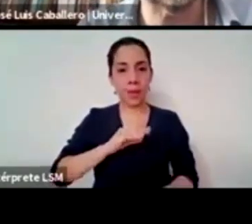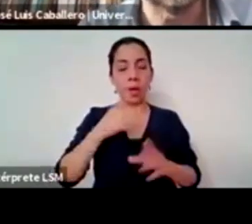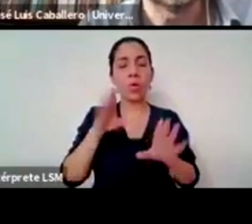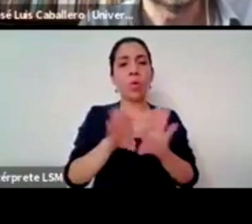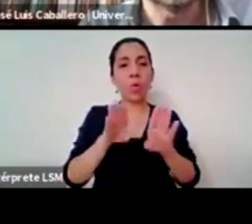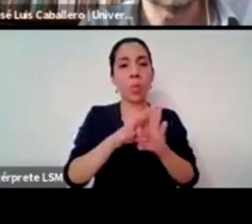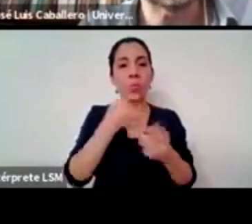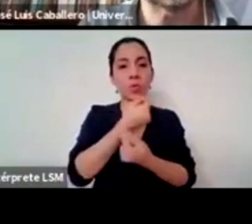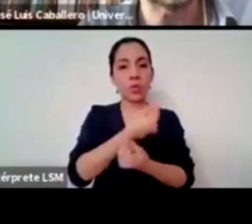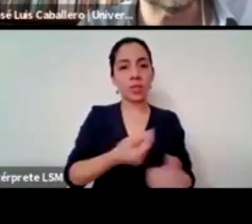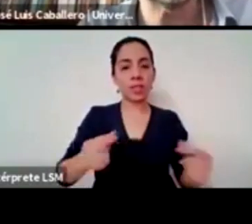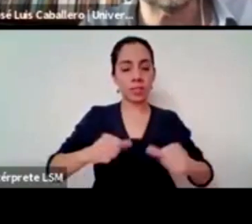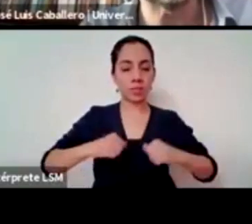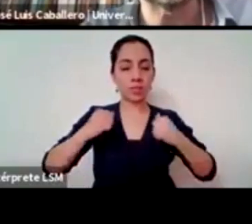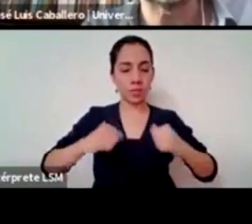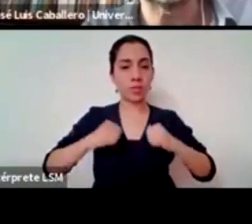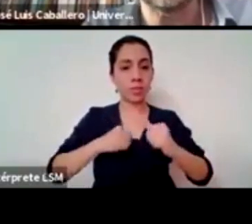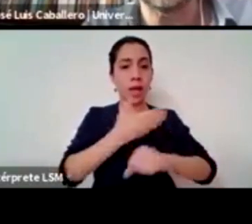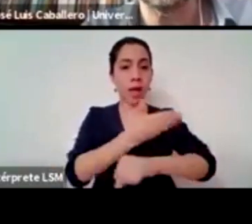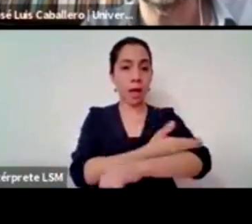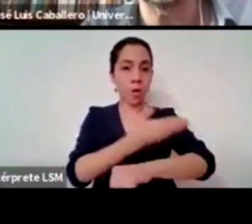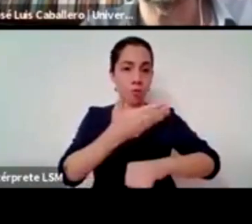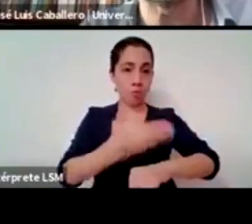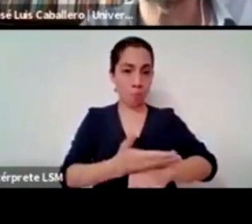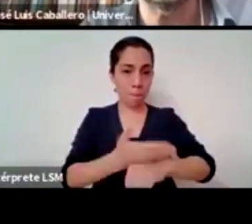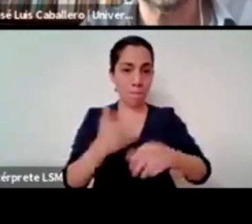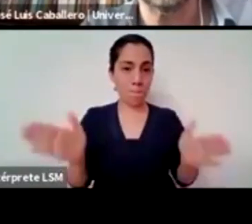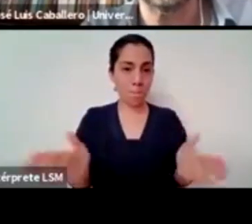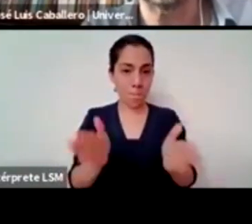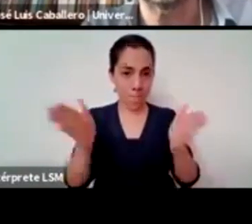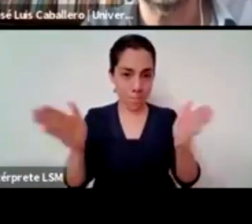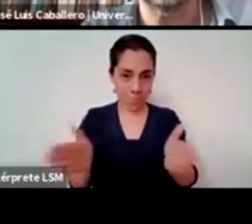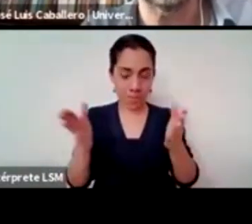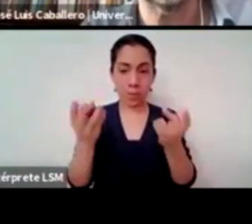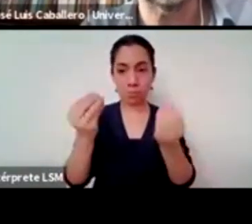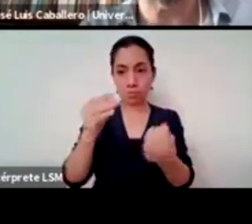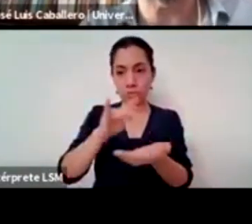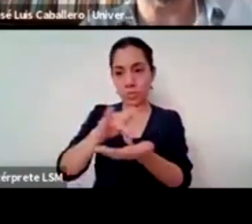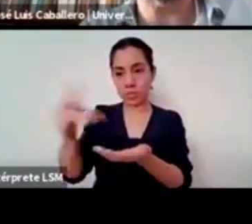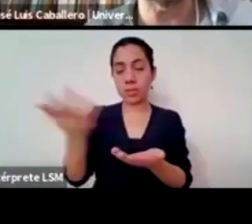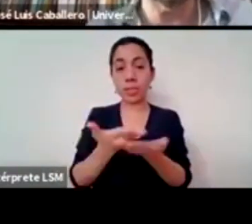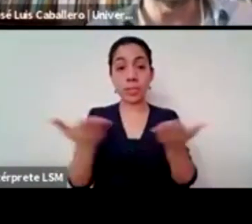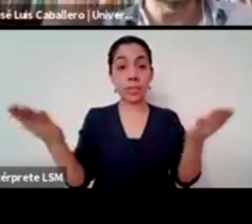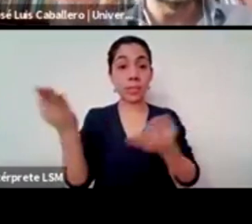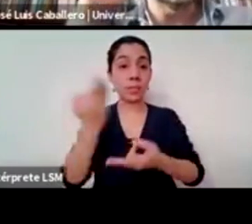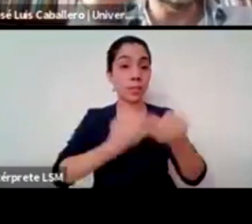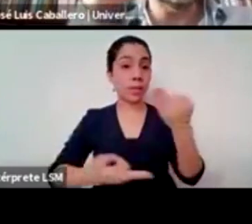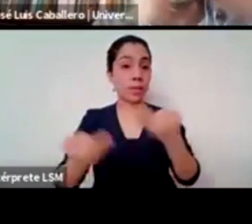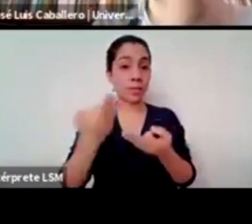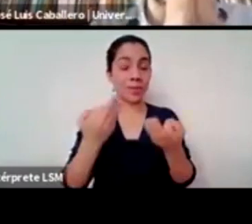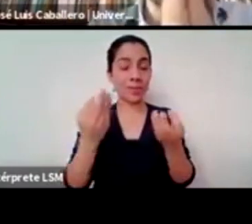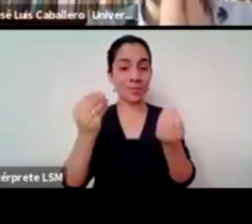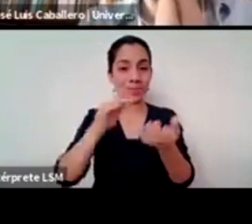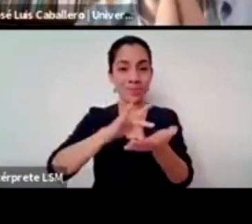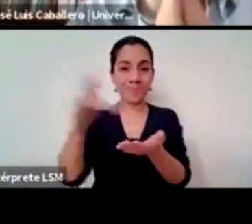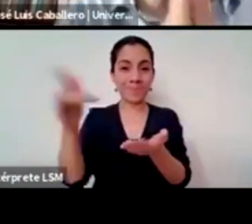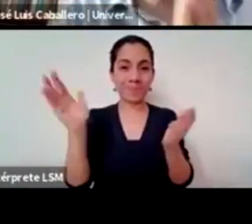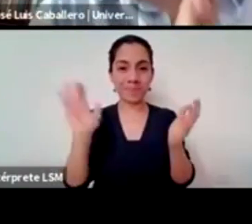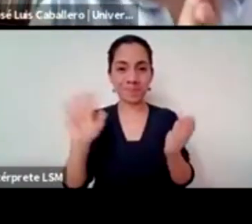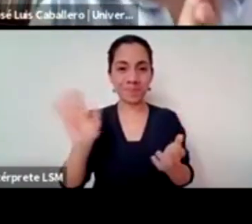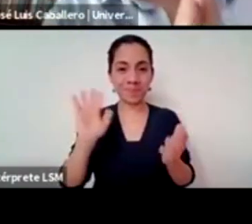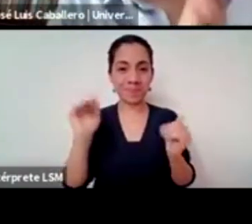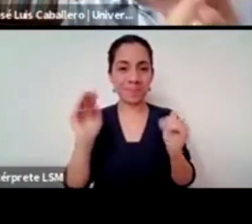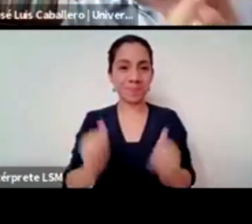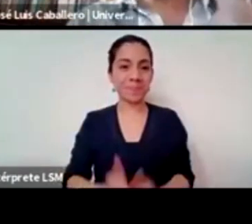esto por las niñas niños y adolescentes de México es un verdadero placer y un honor encontrarnos gracias gracias